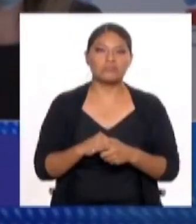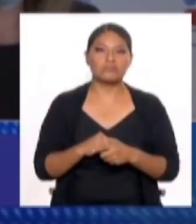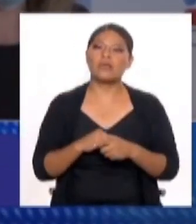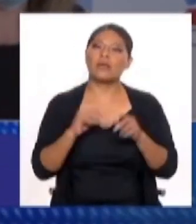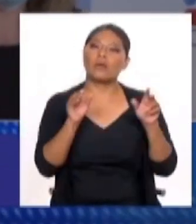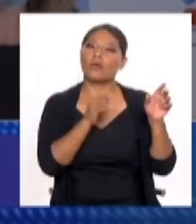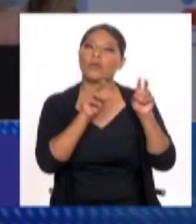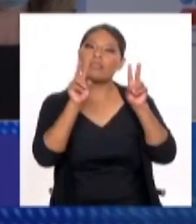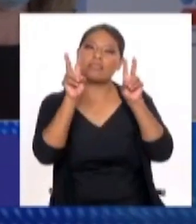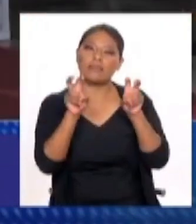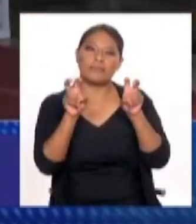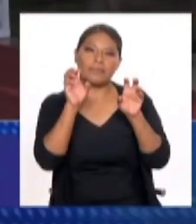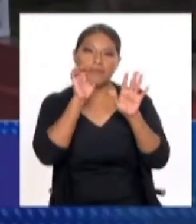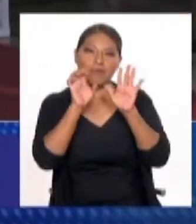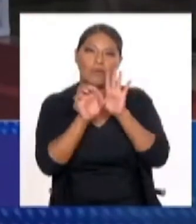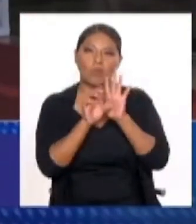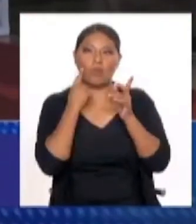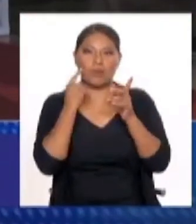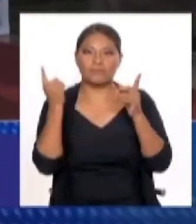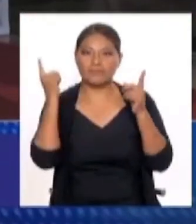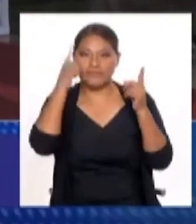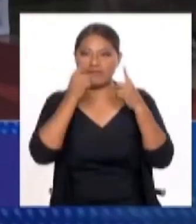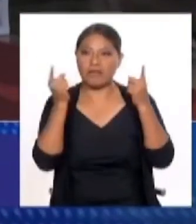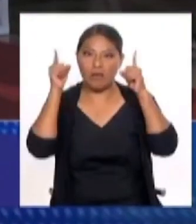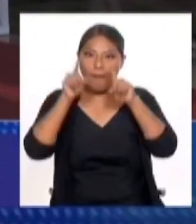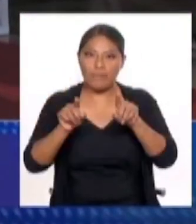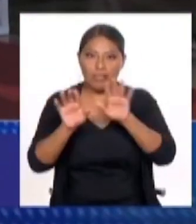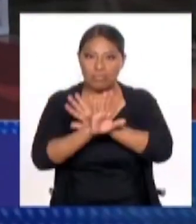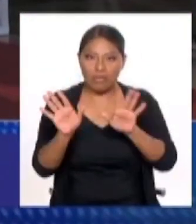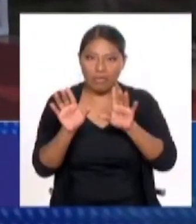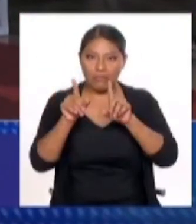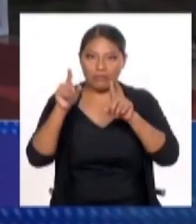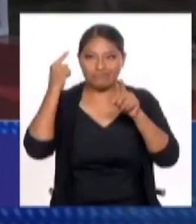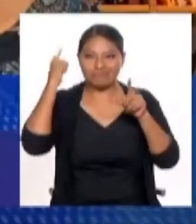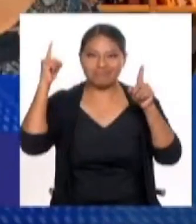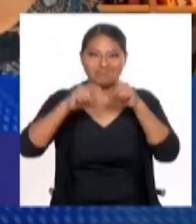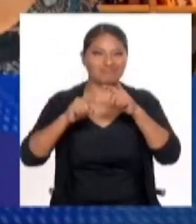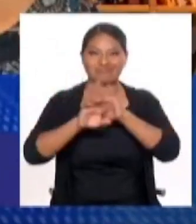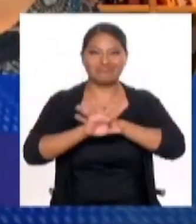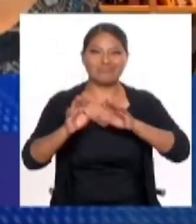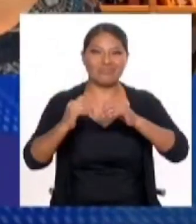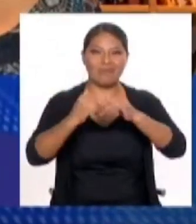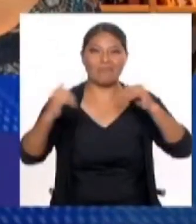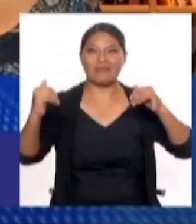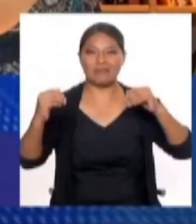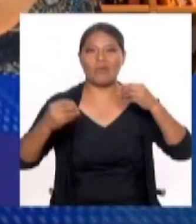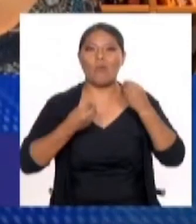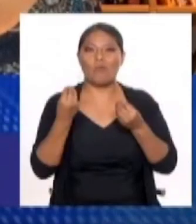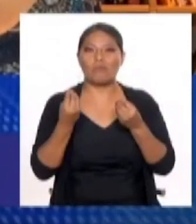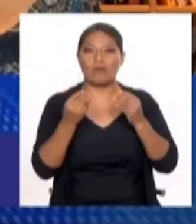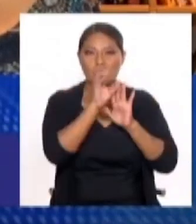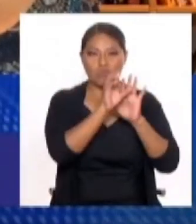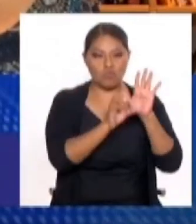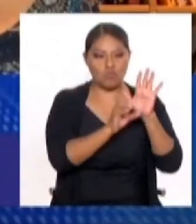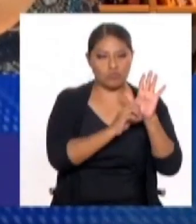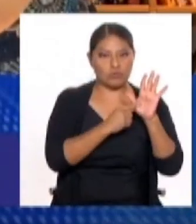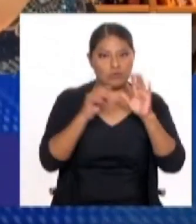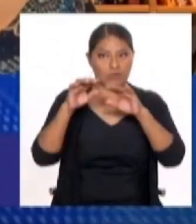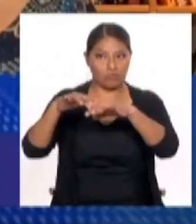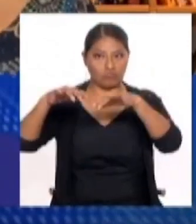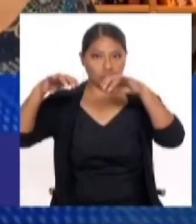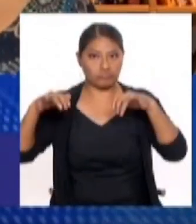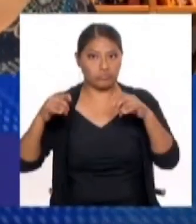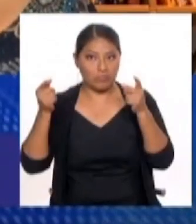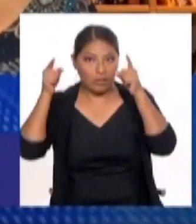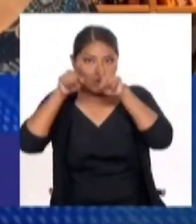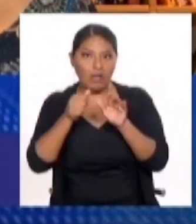y en el caso de que no llegase en algún acuerdo, ¿qué va a pasar en Chile? ¿Tú crees que ya con esta nueva constituyente ya deberían